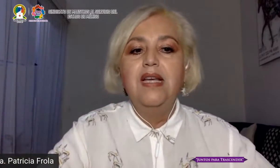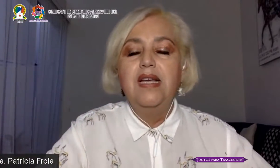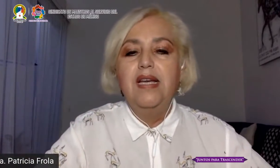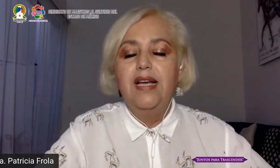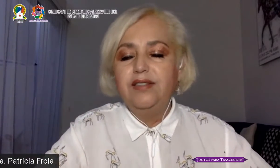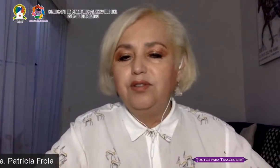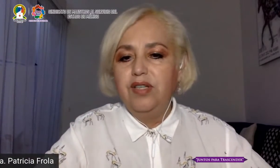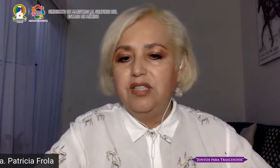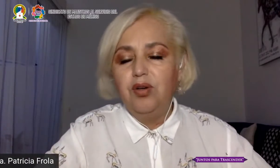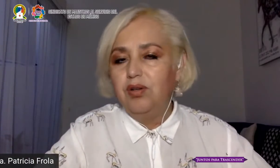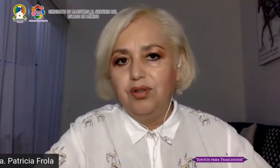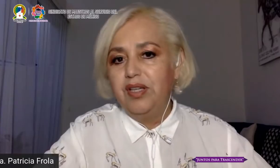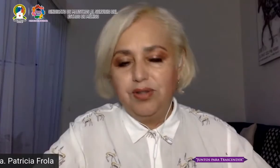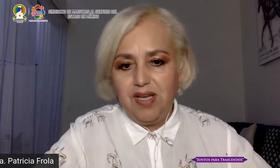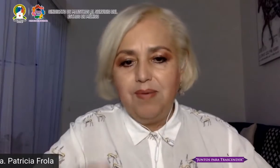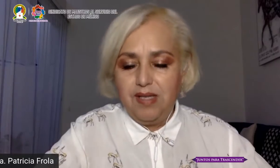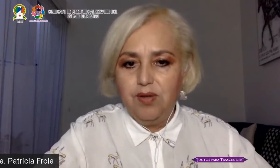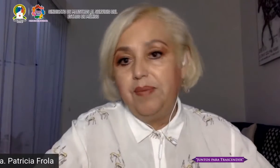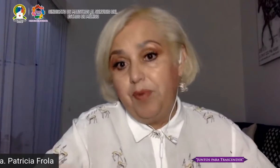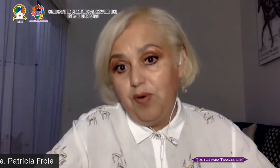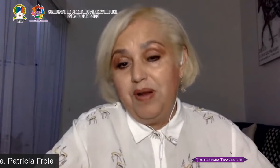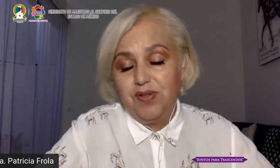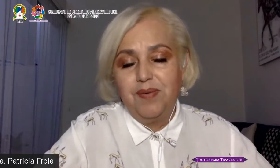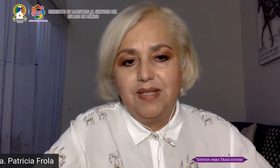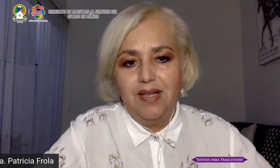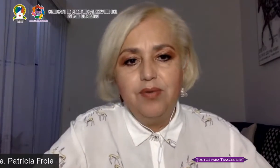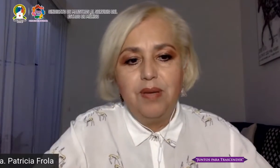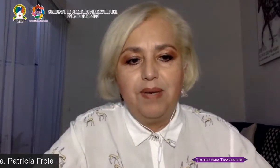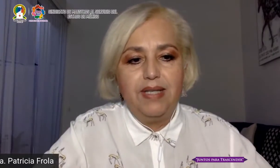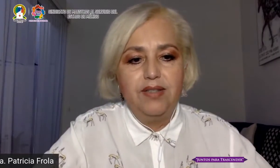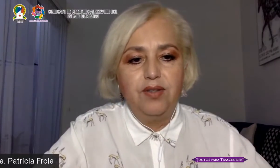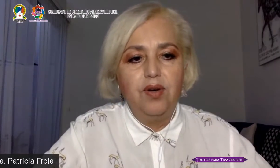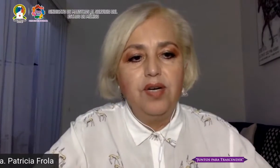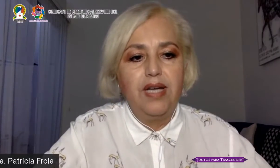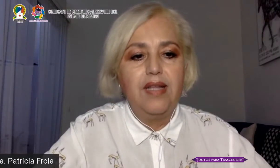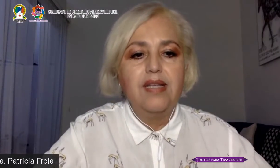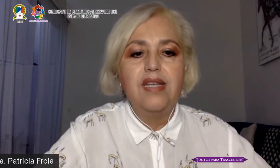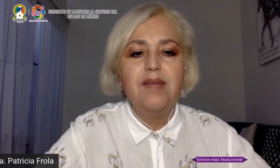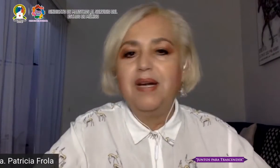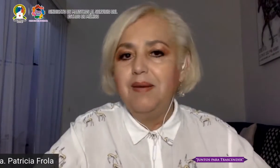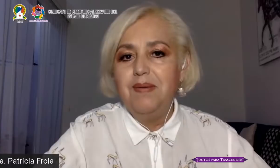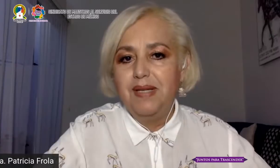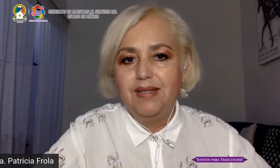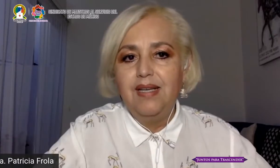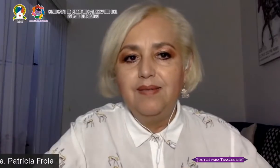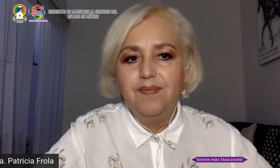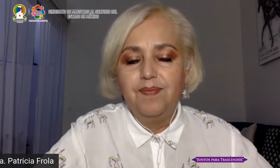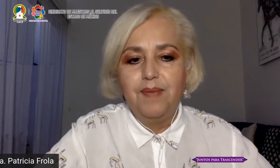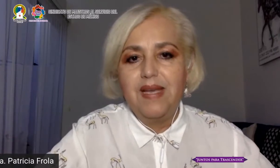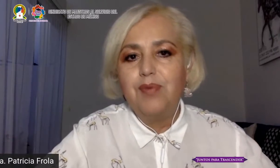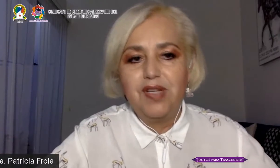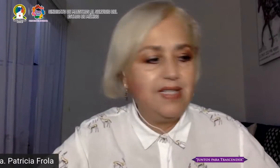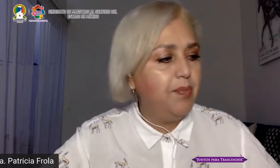esto es lo no negociable lo que por lo menos debe tener una planeación ok invariablemente veíamos en las